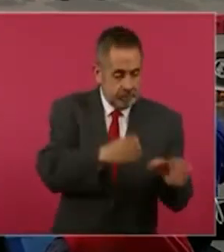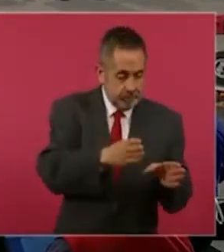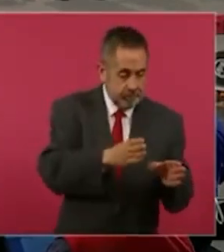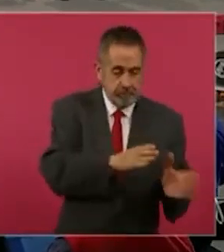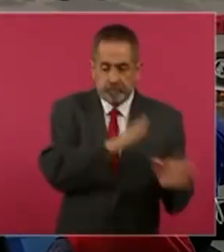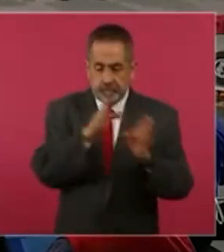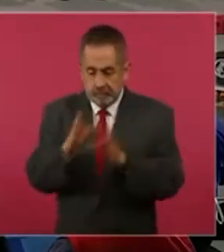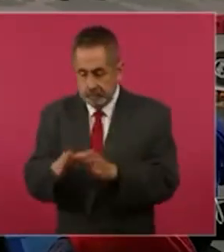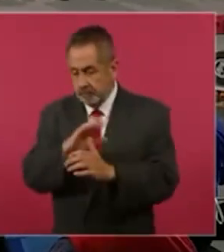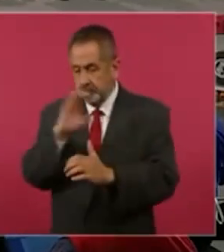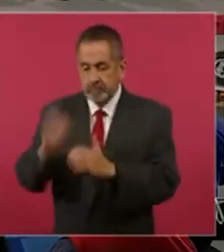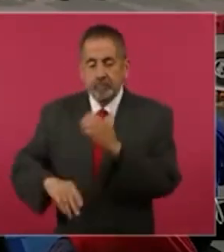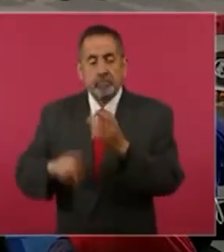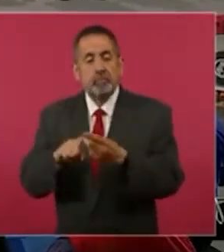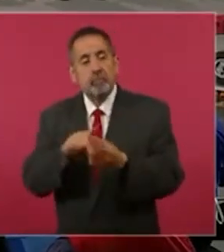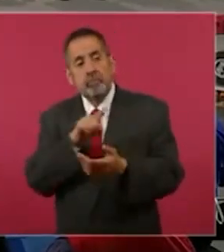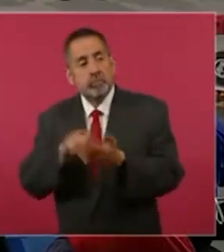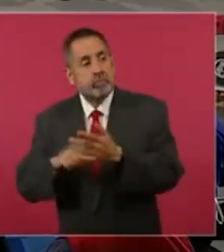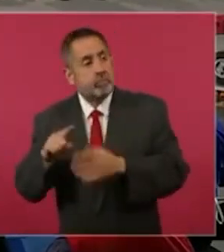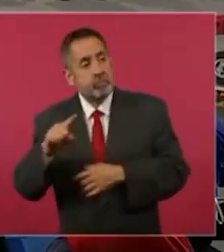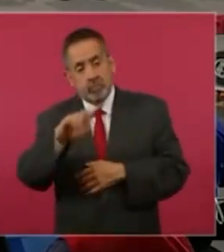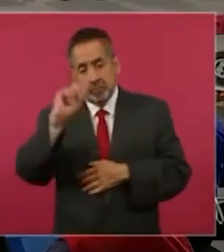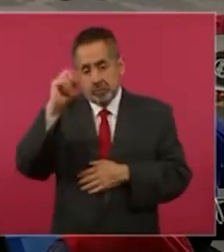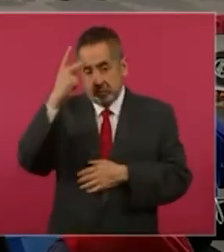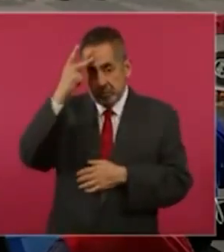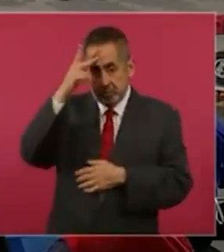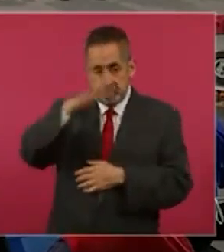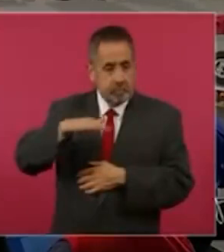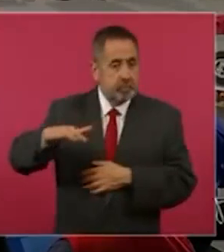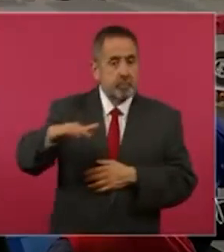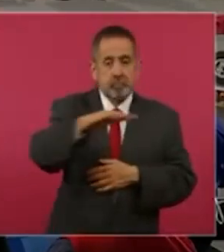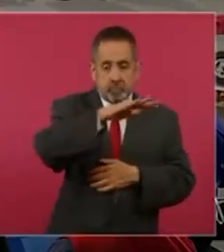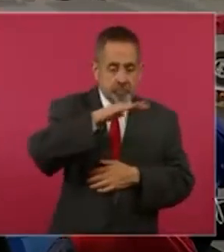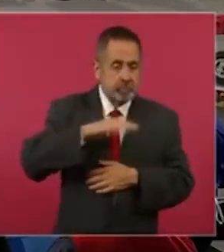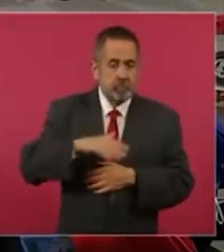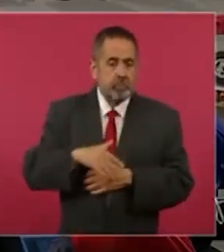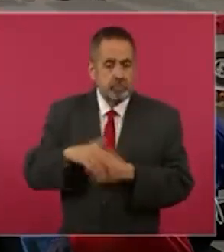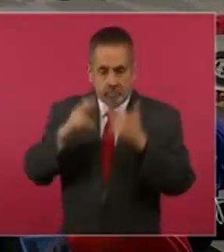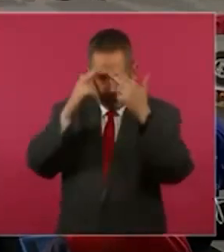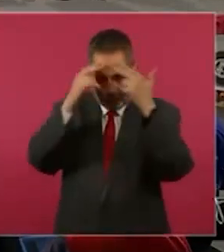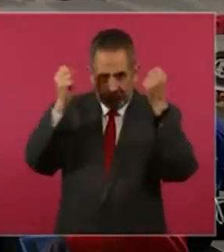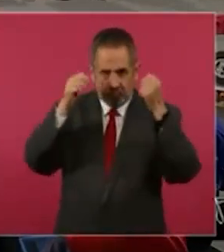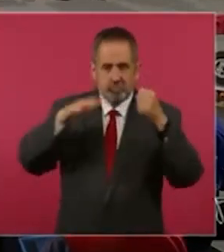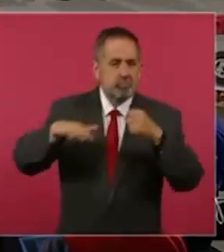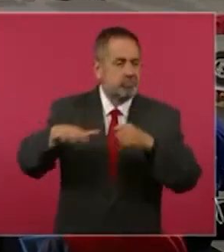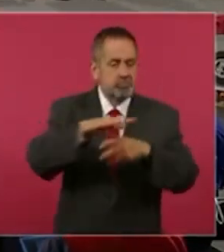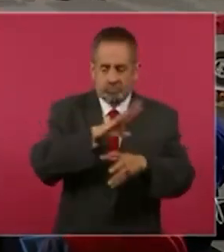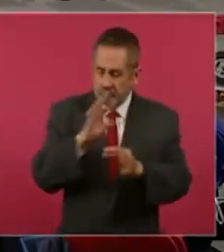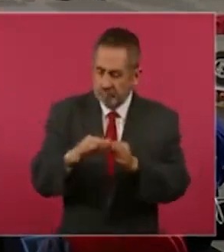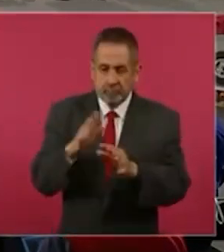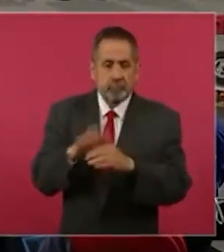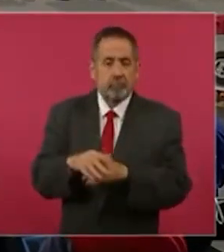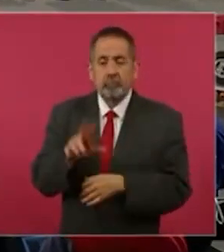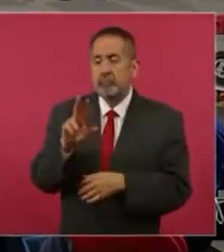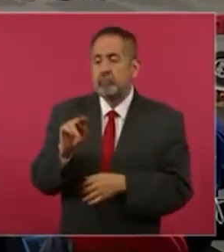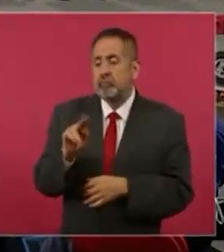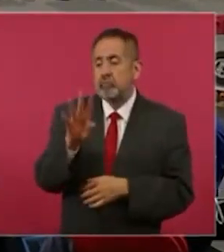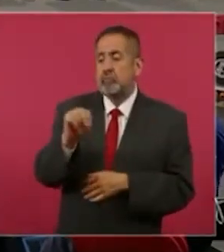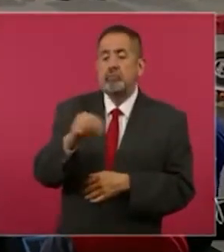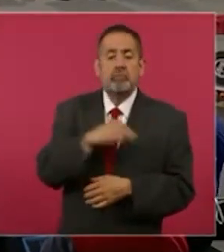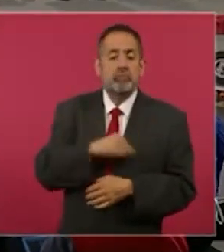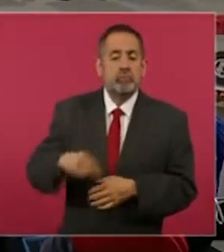la Mixteca Oaxaqueña y que se visitaron en esta etapa ochenta y nueve